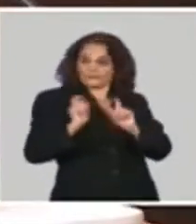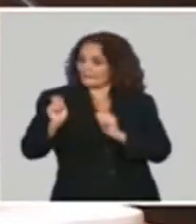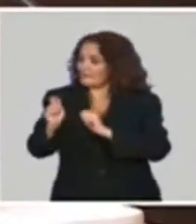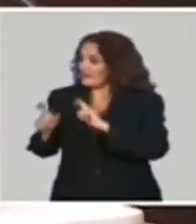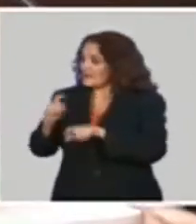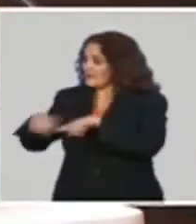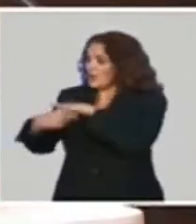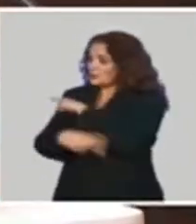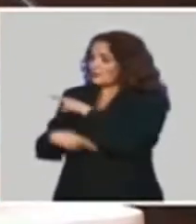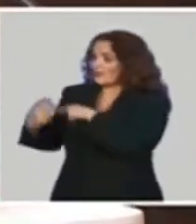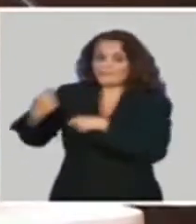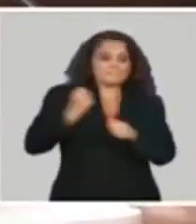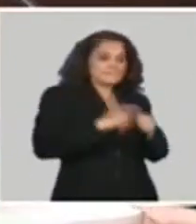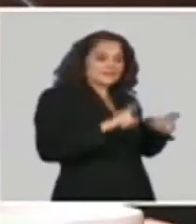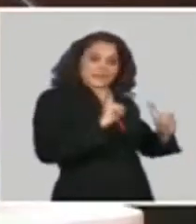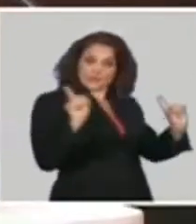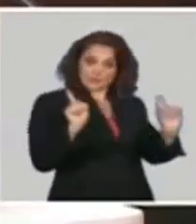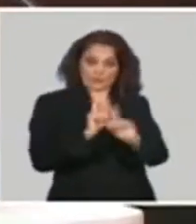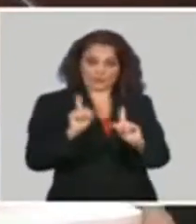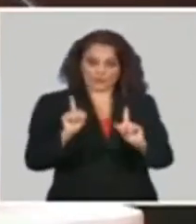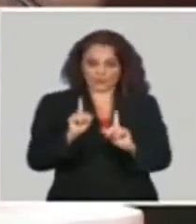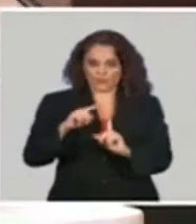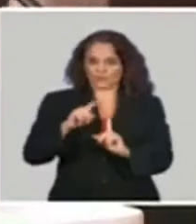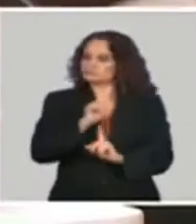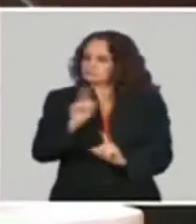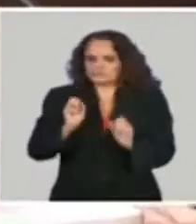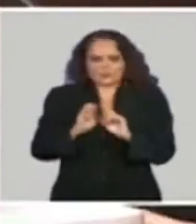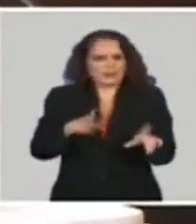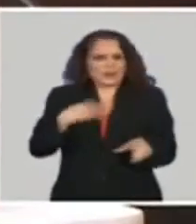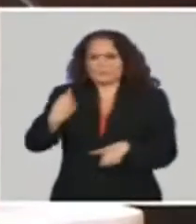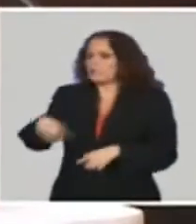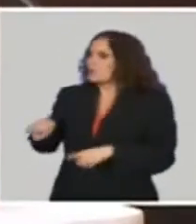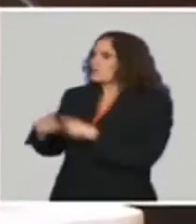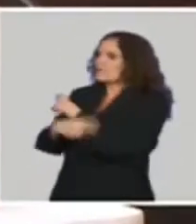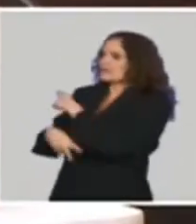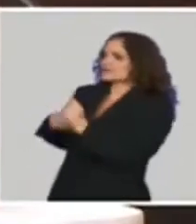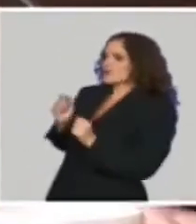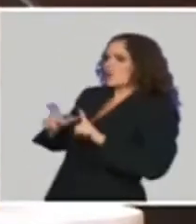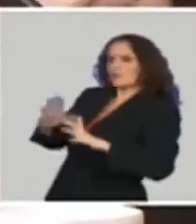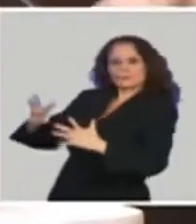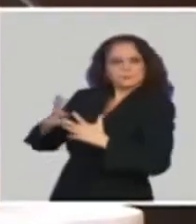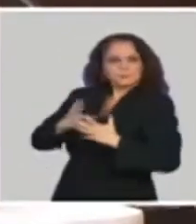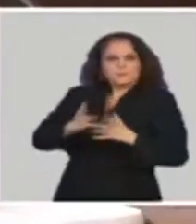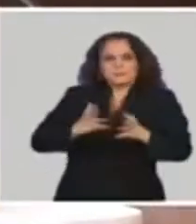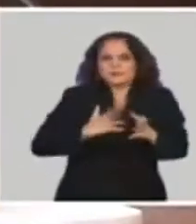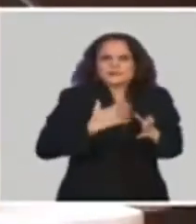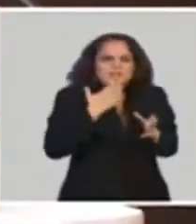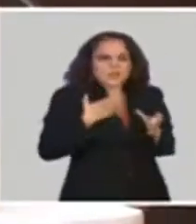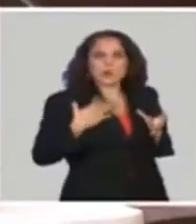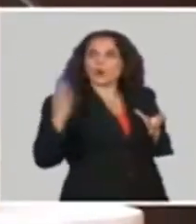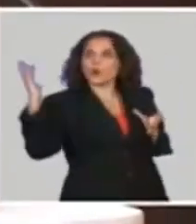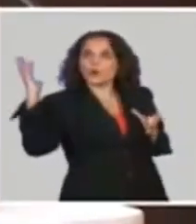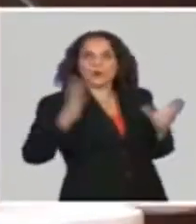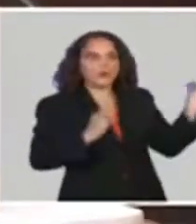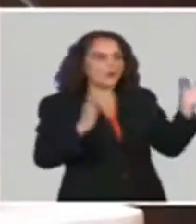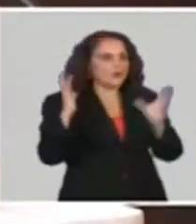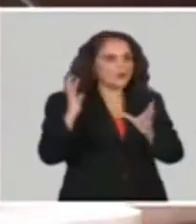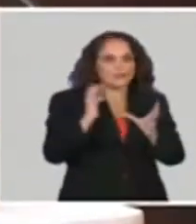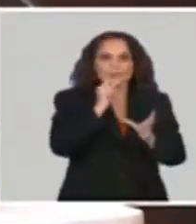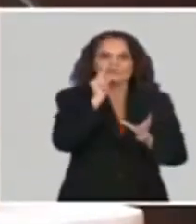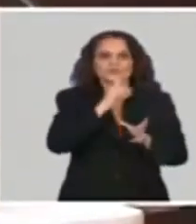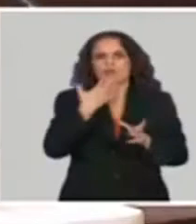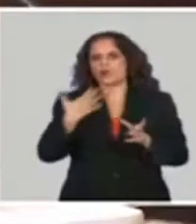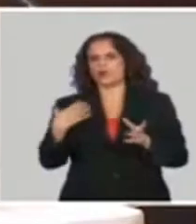preocupaciones, de falsas noticias, de que se incrementaban los aranceles ahora, que ahora cómo la gente va a venir a Cuba con lo caro que va a